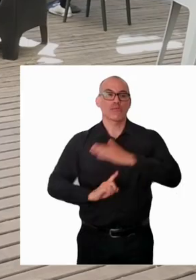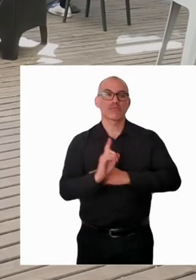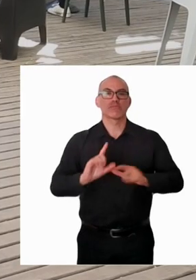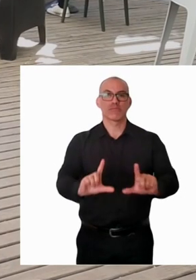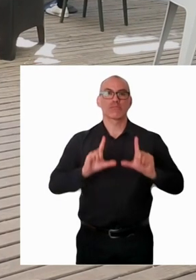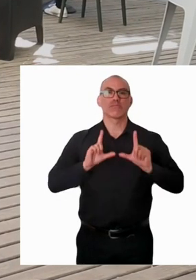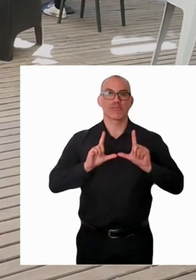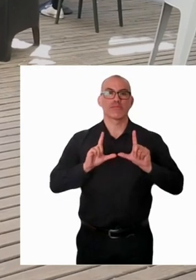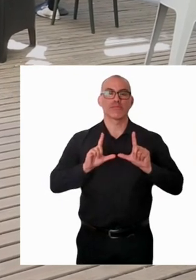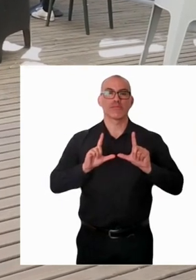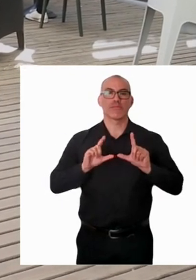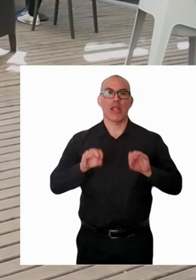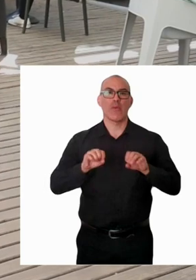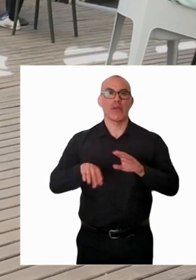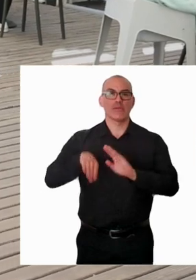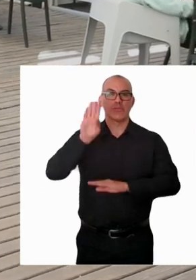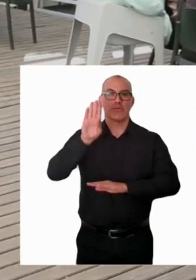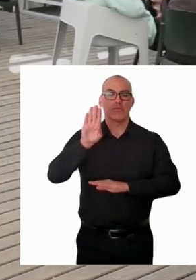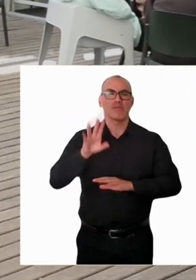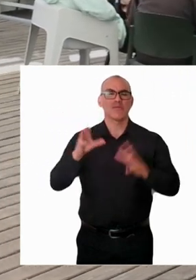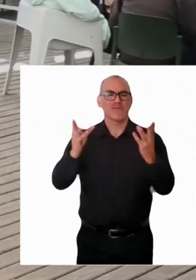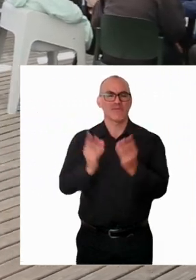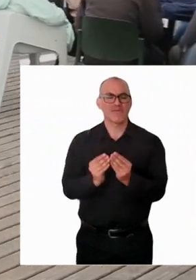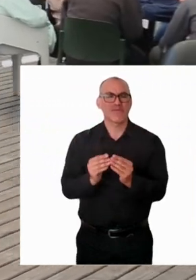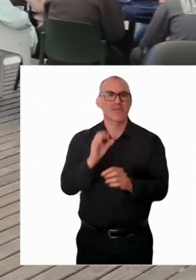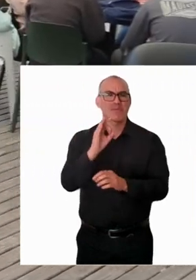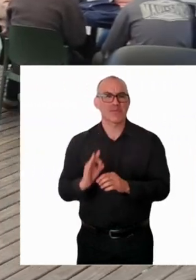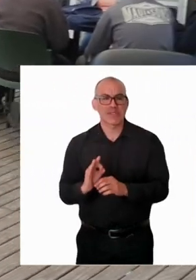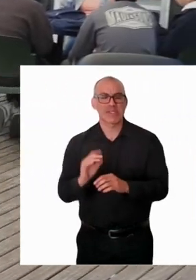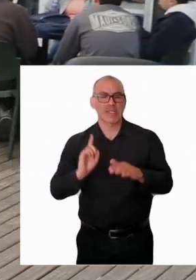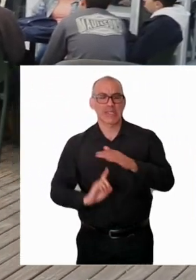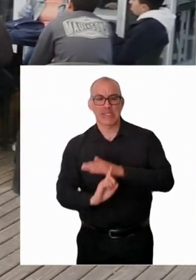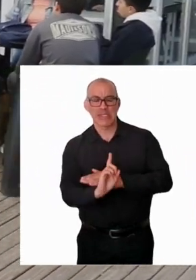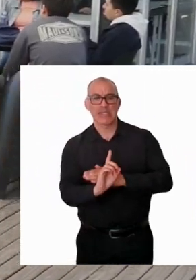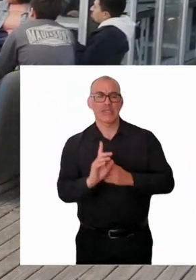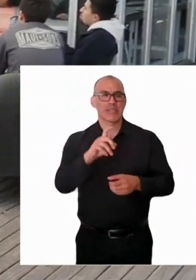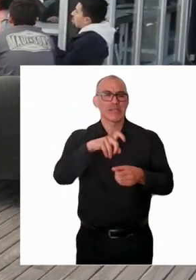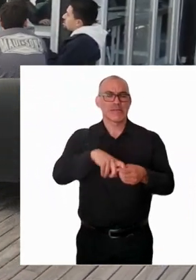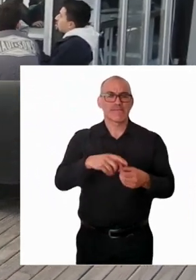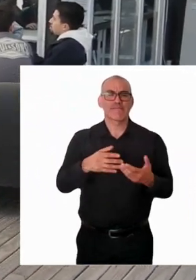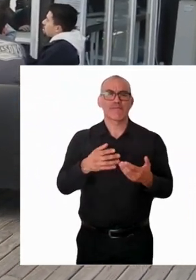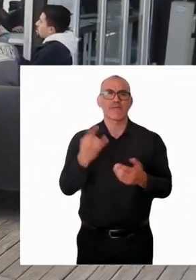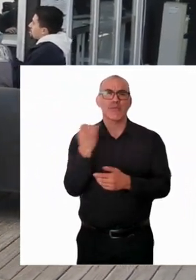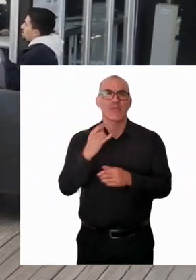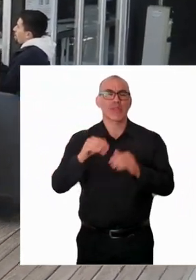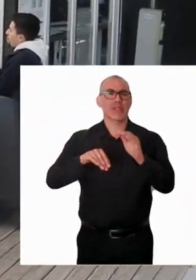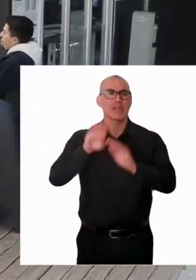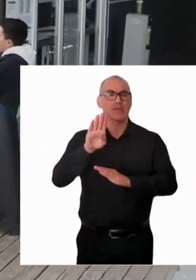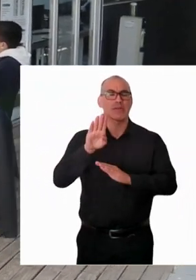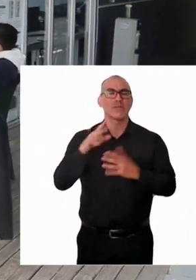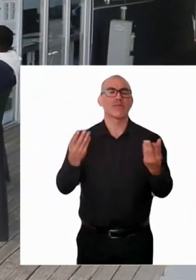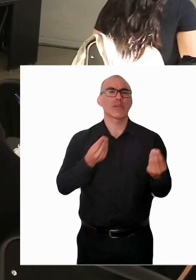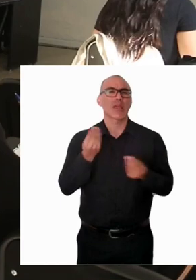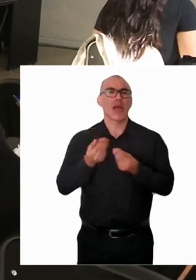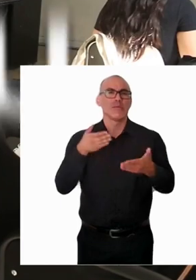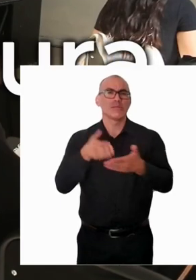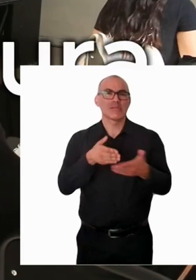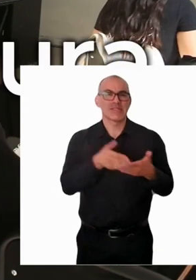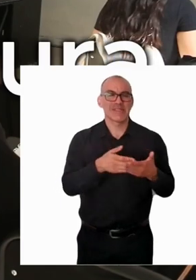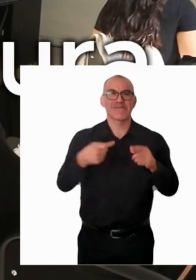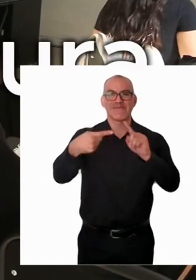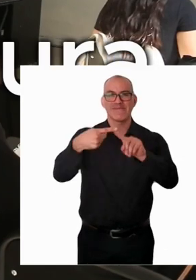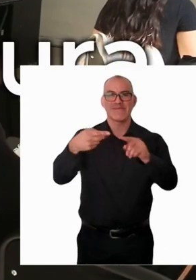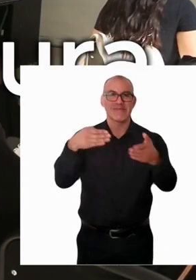Este bajo porcentaje de egreso se explica por las barreras existentes en el acceso, la